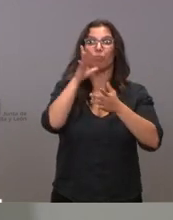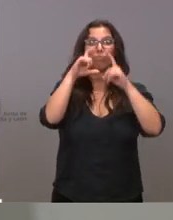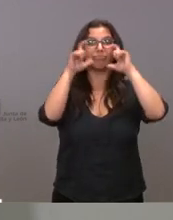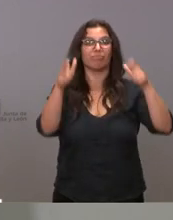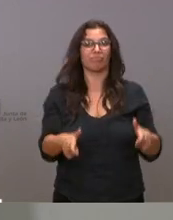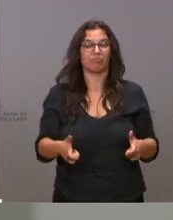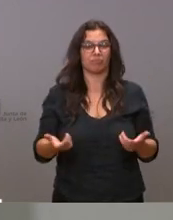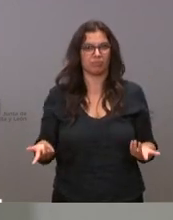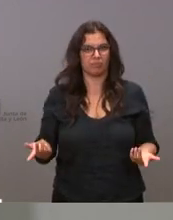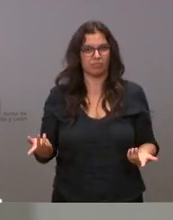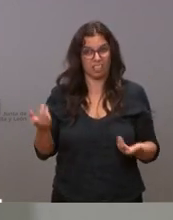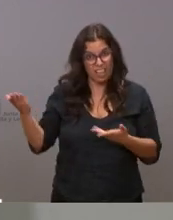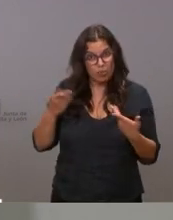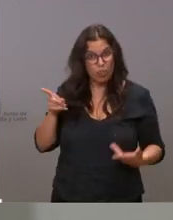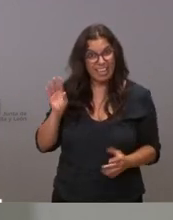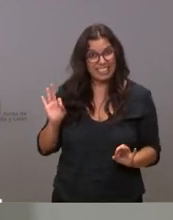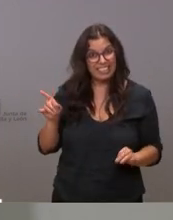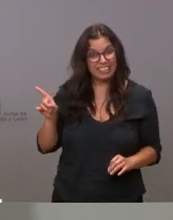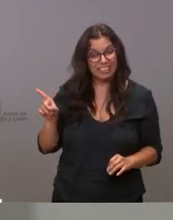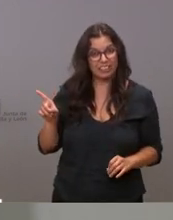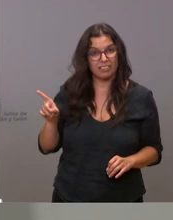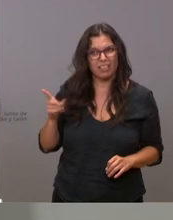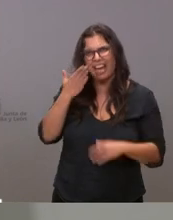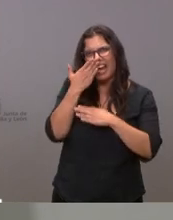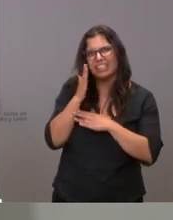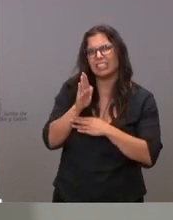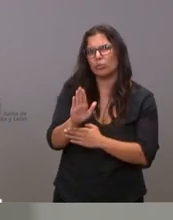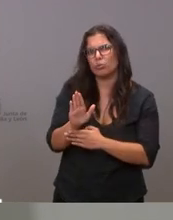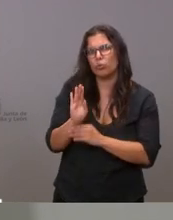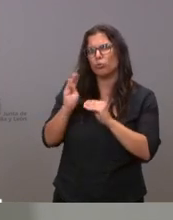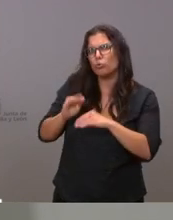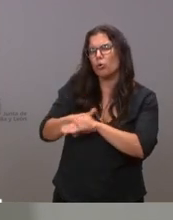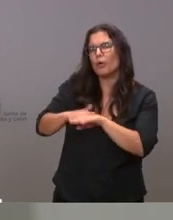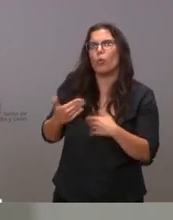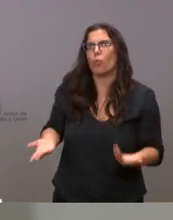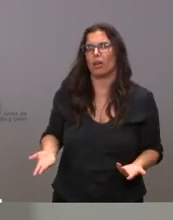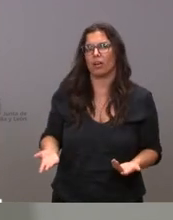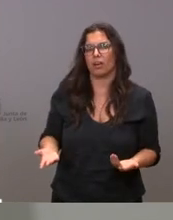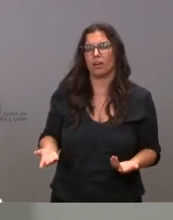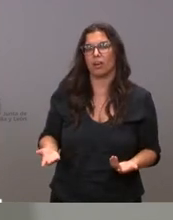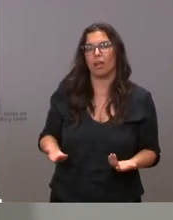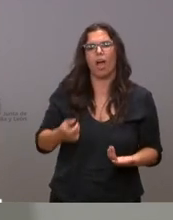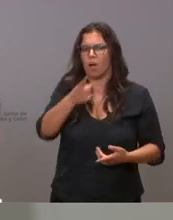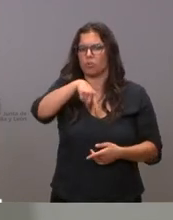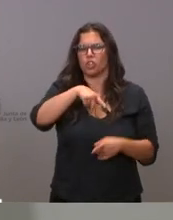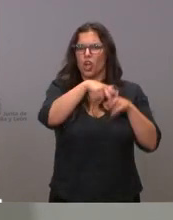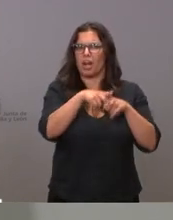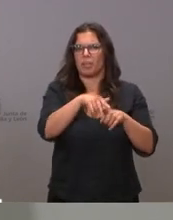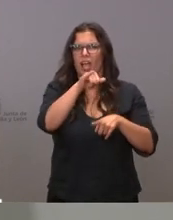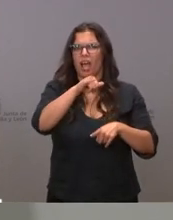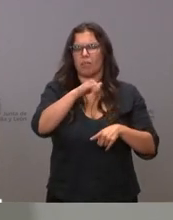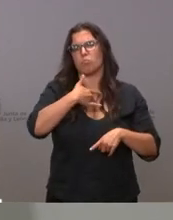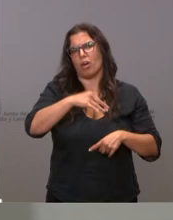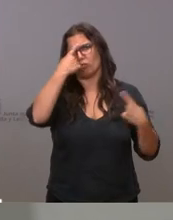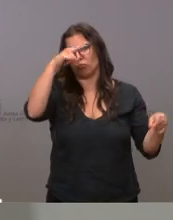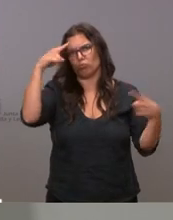¿en eso consiste la ayuda del gobierno? ¿cuál es la actitud del gobierno? es decir no ¿tenéis herramientas de sobra? otra vez